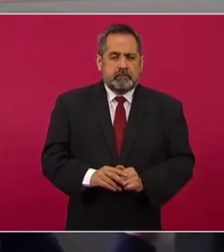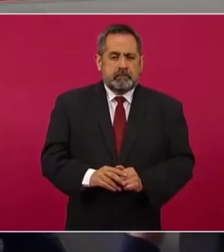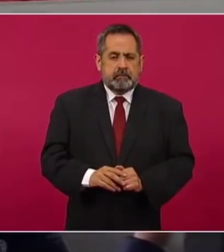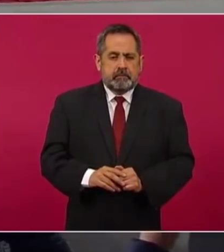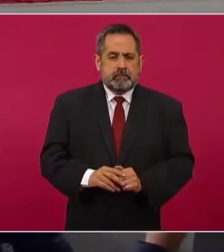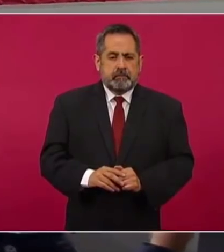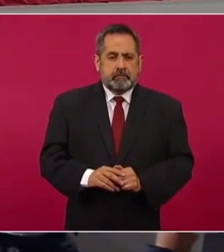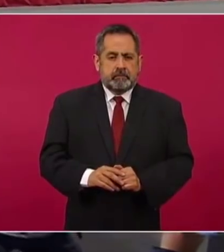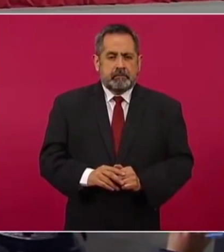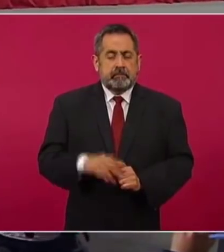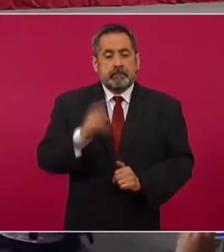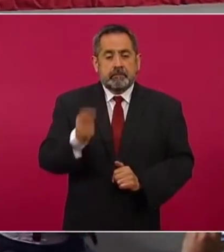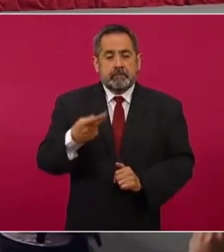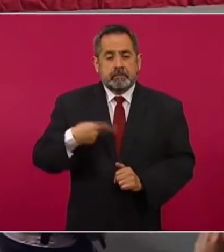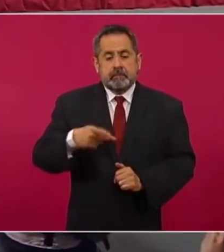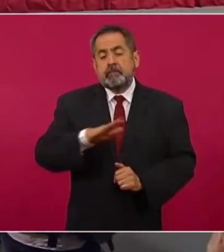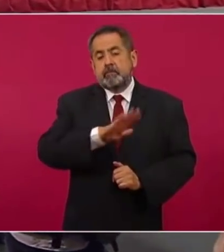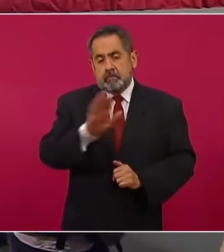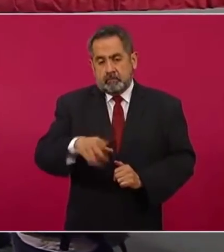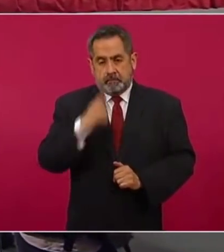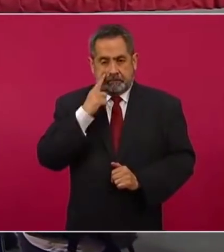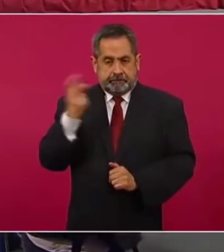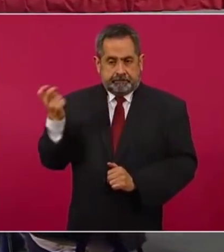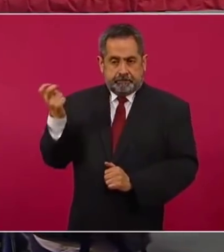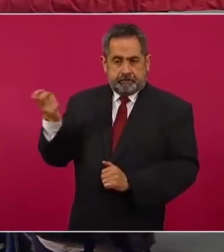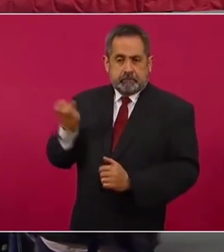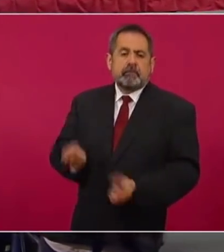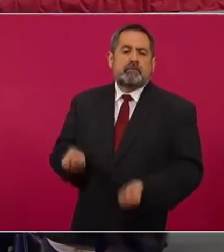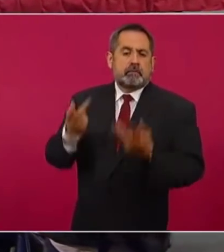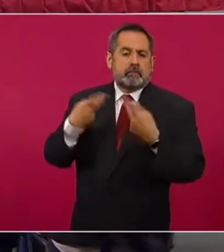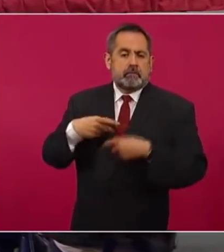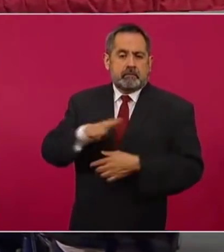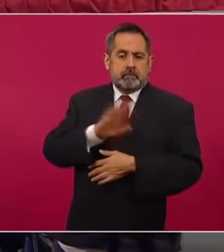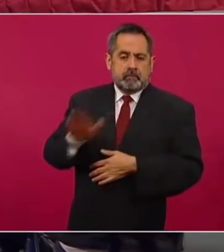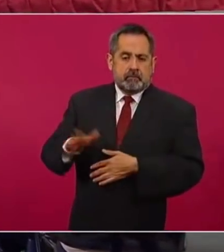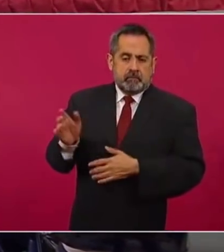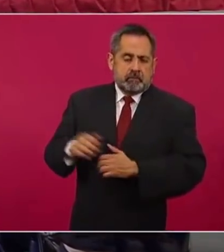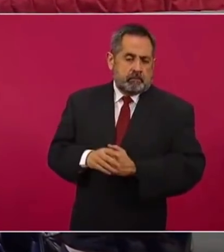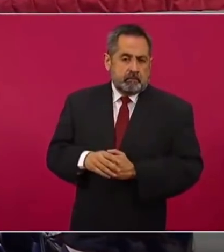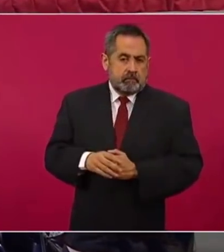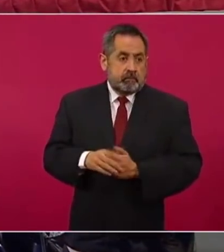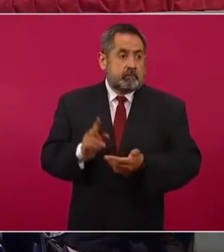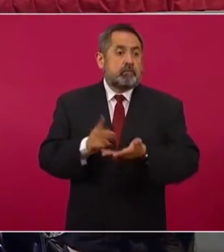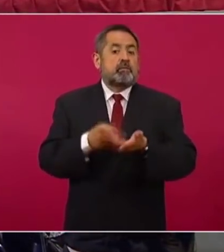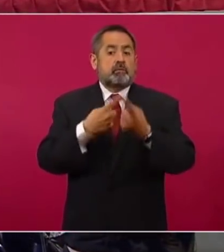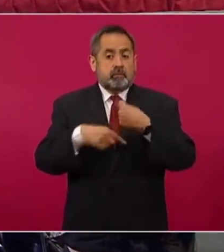fallecimientos no tienen